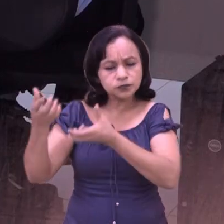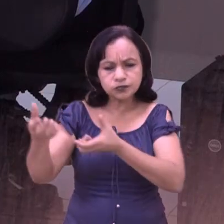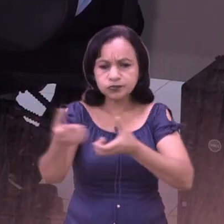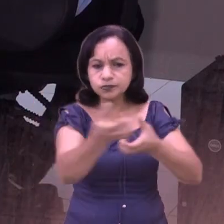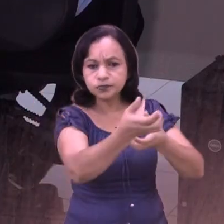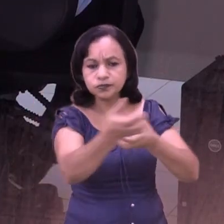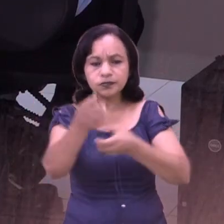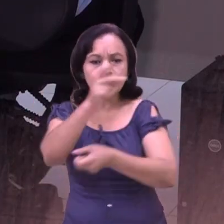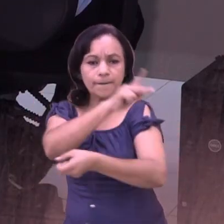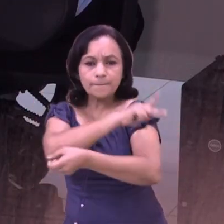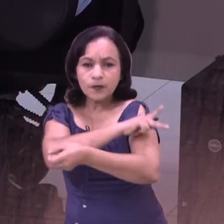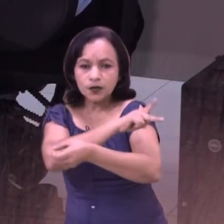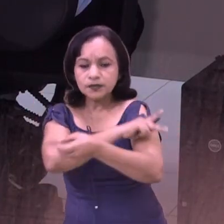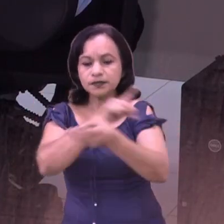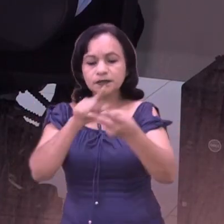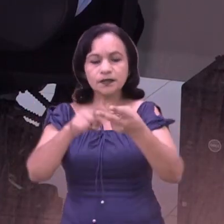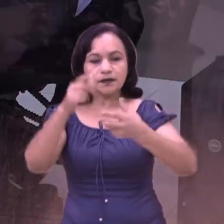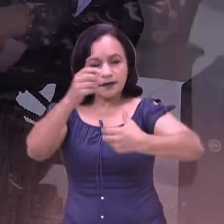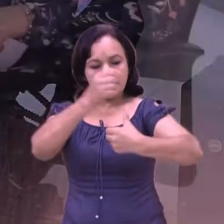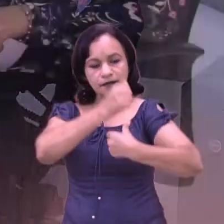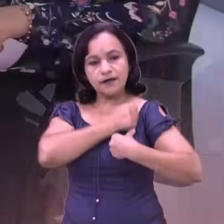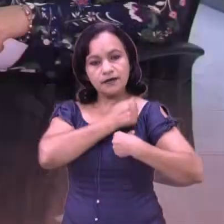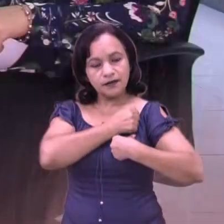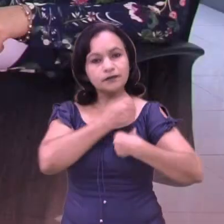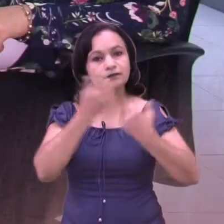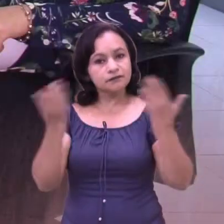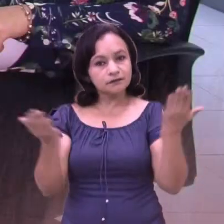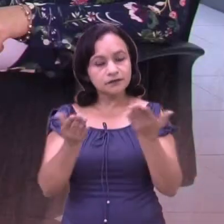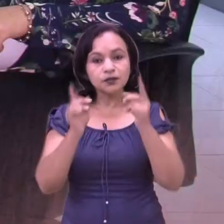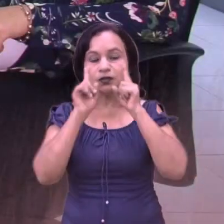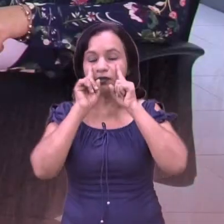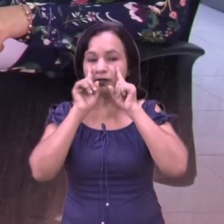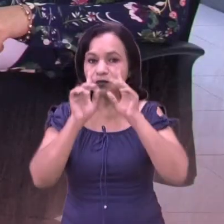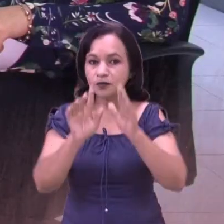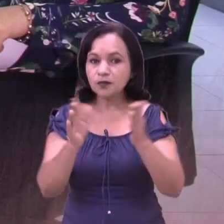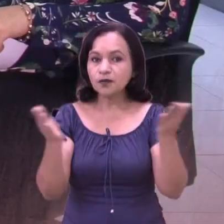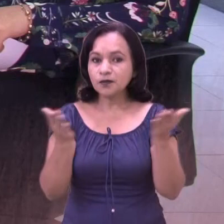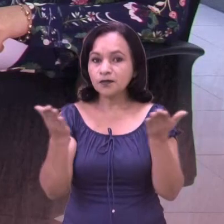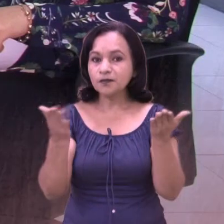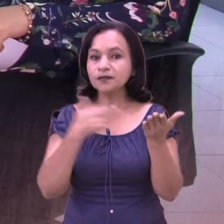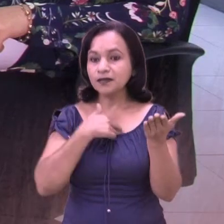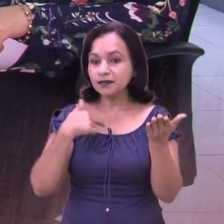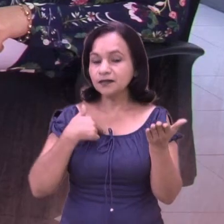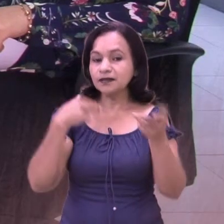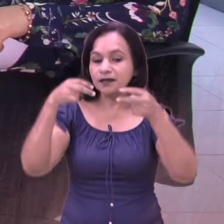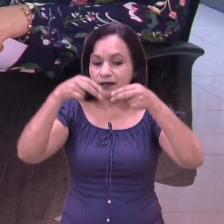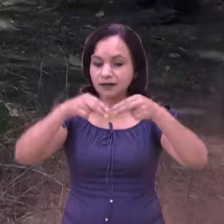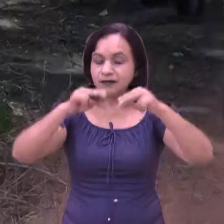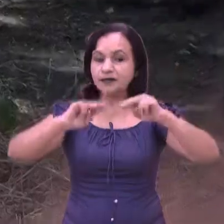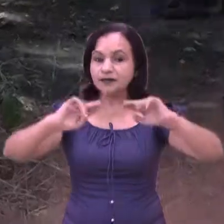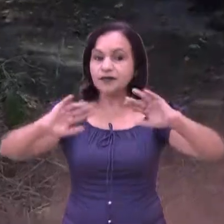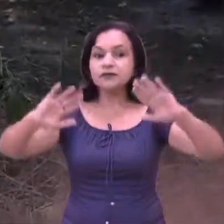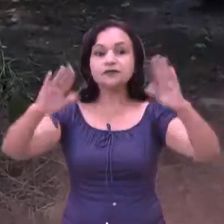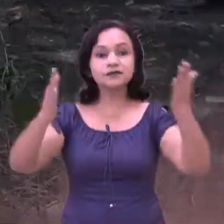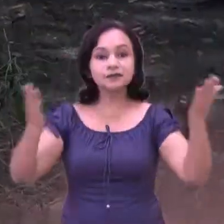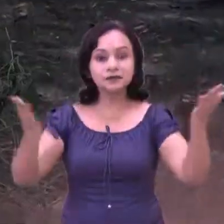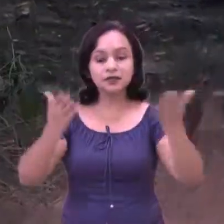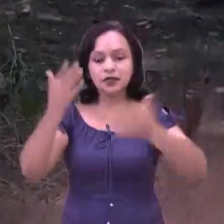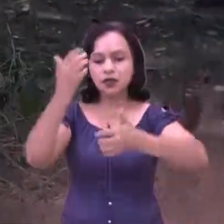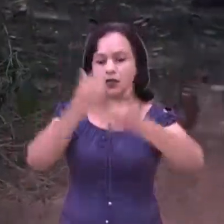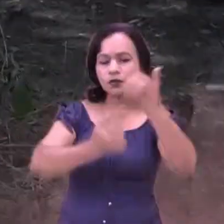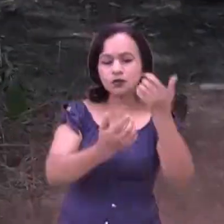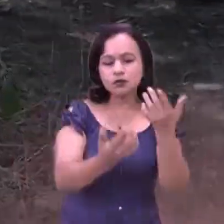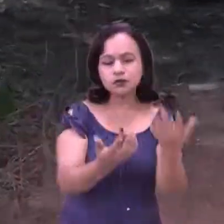hablando del mismo Cuerpo Unificado de Bomberos, la policía, el ejército mismo, el cuido que se tiene hoy sobre el ambiente,